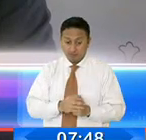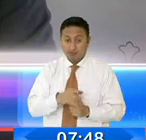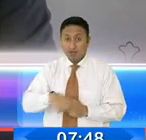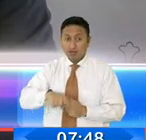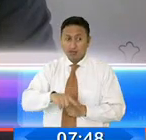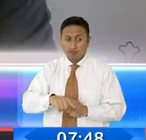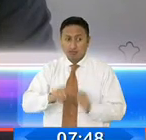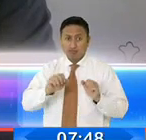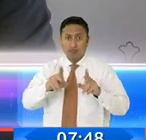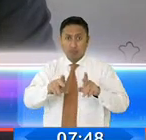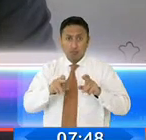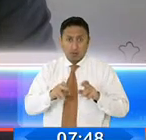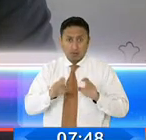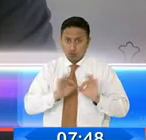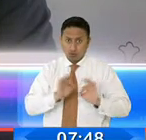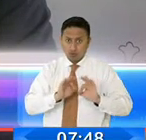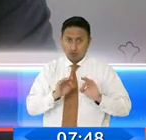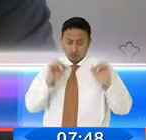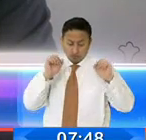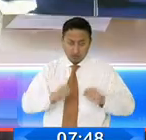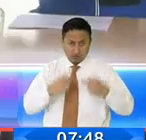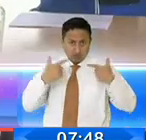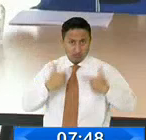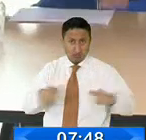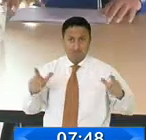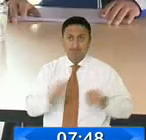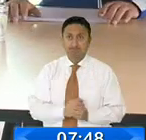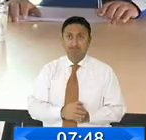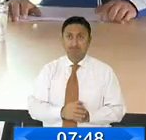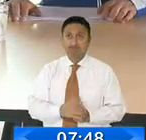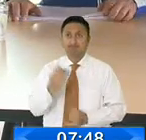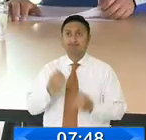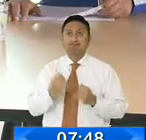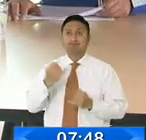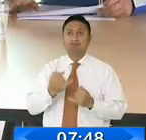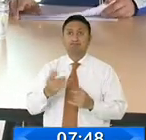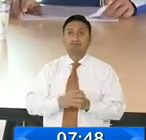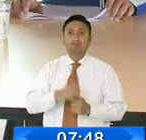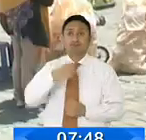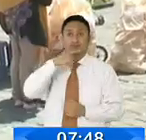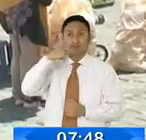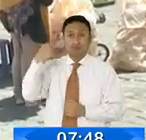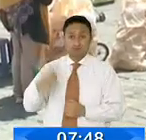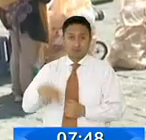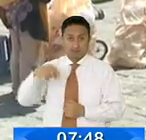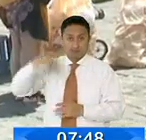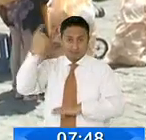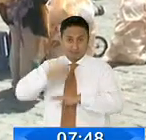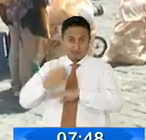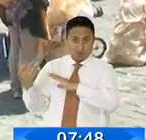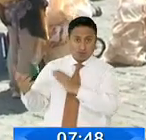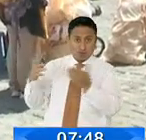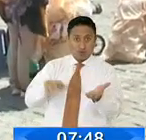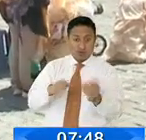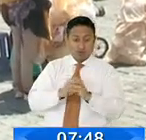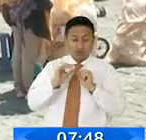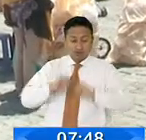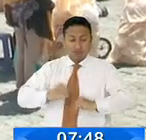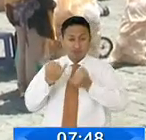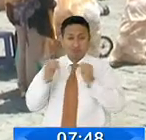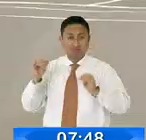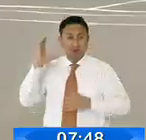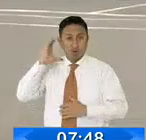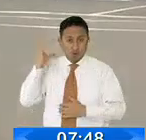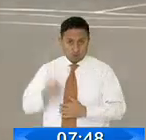excepcionalidad o en las exoneraciones de restricción. Finalmente anunciaron que en este feriado con motivo del Día de los Difuntos y la independencia de